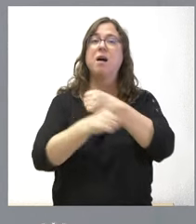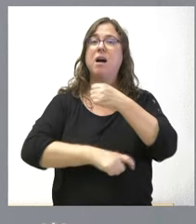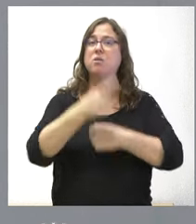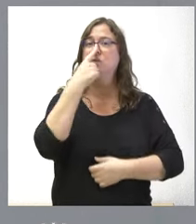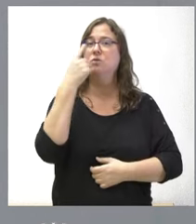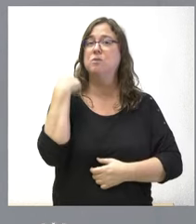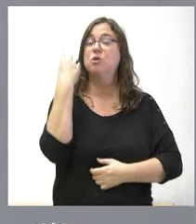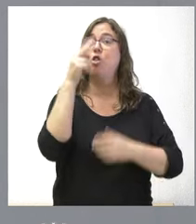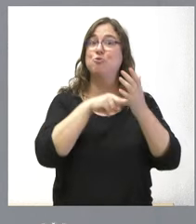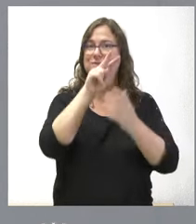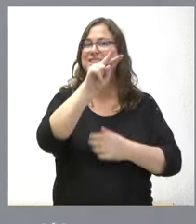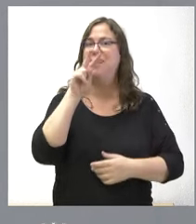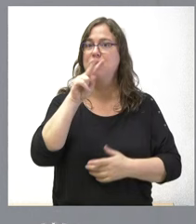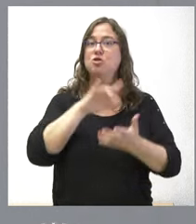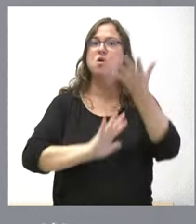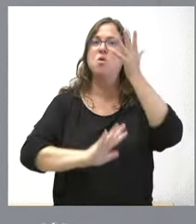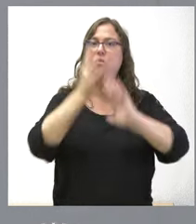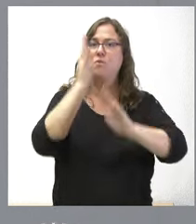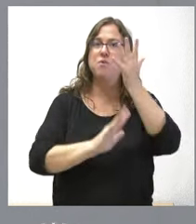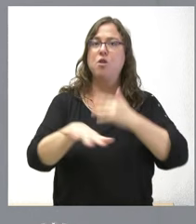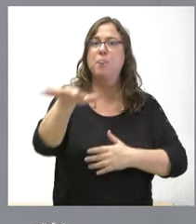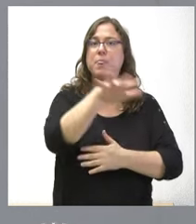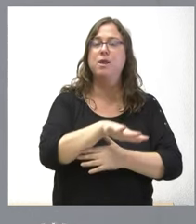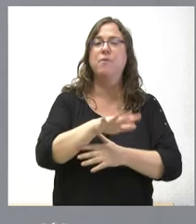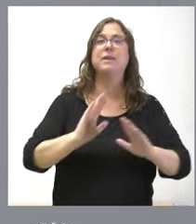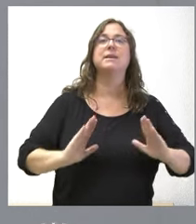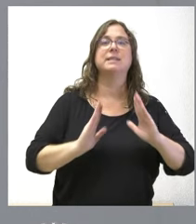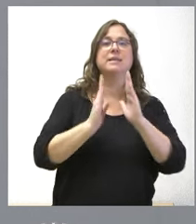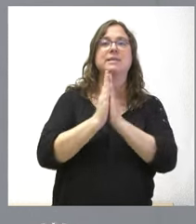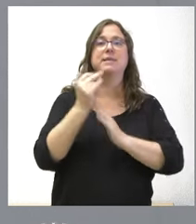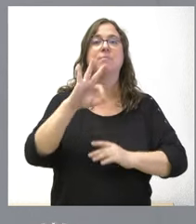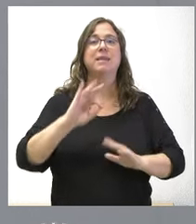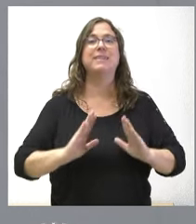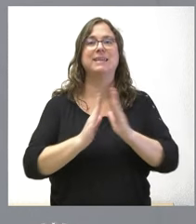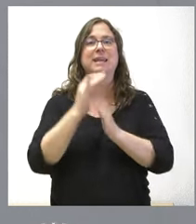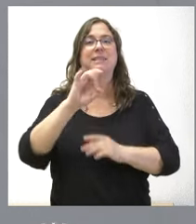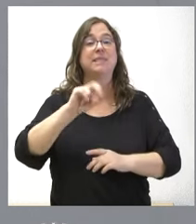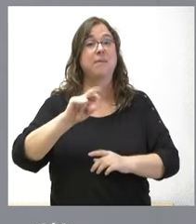2022 se tuvo un incendio en el término municipal de San Esteban del Valle.